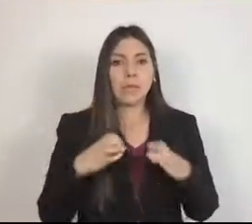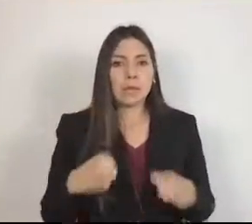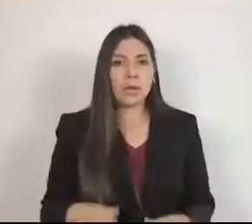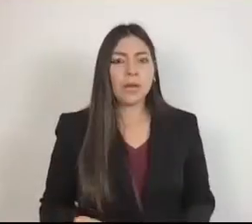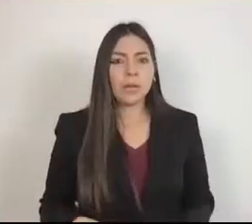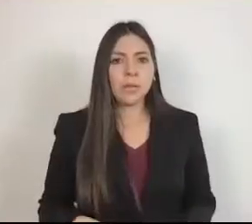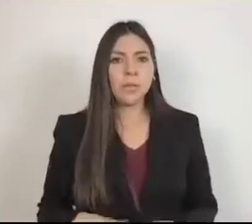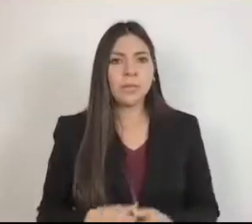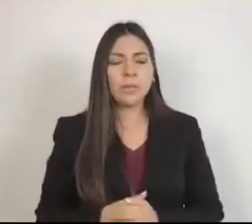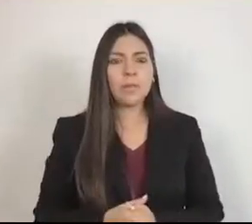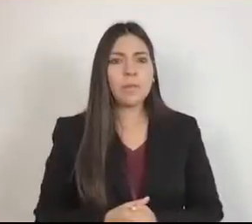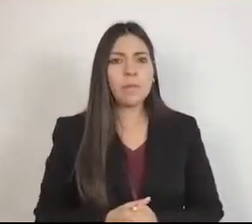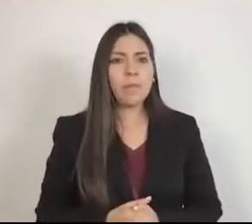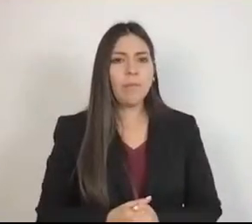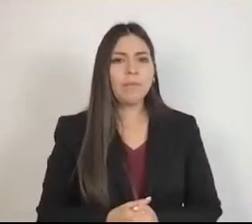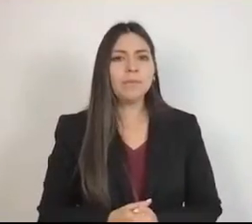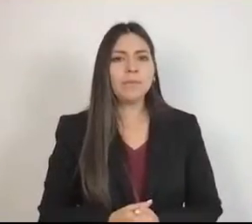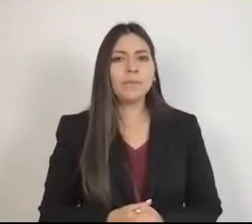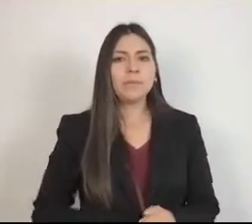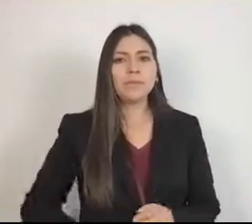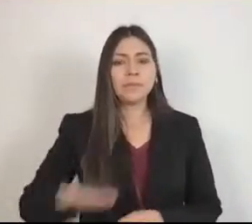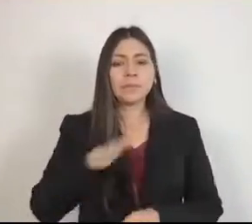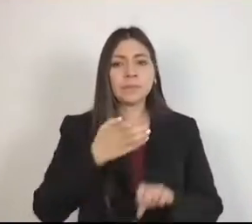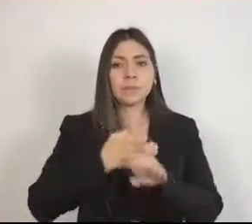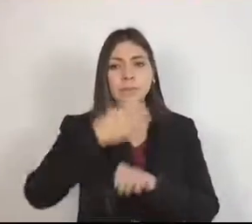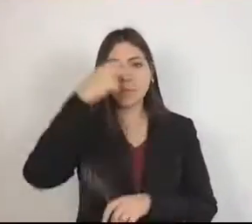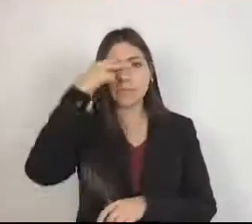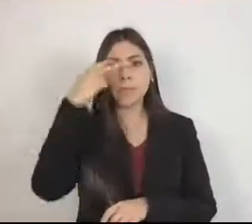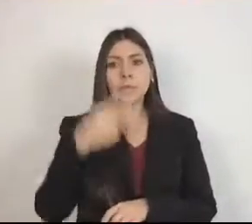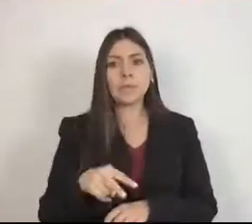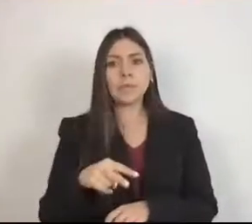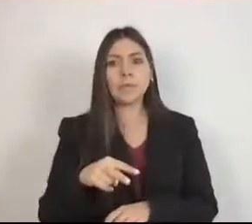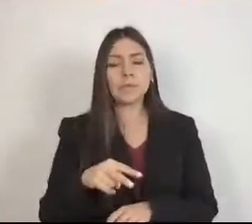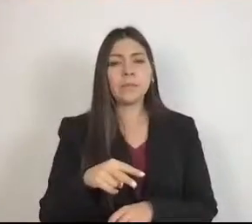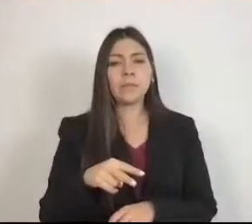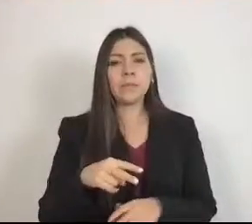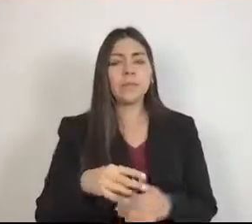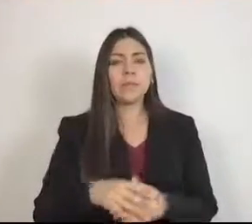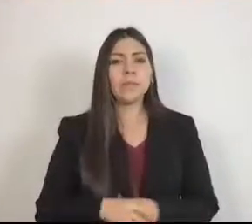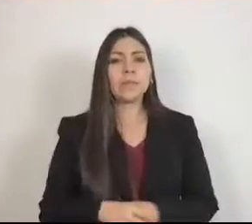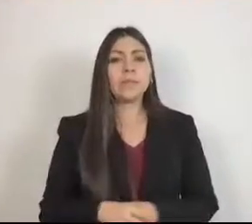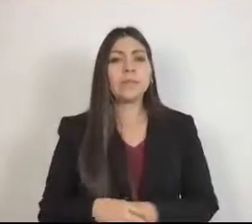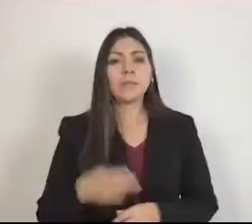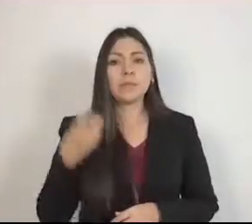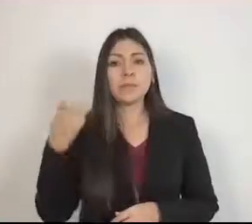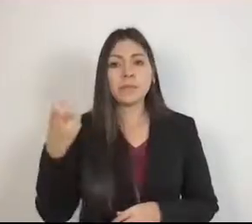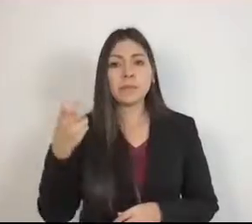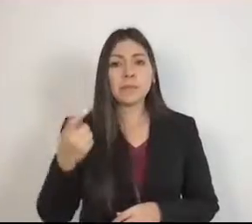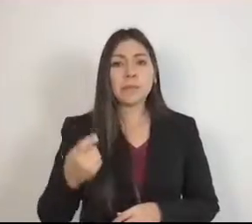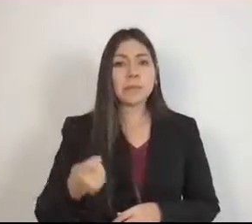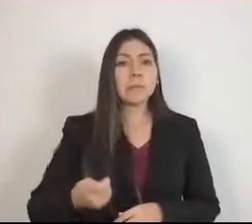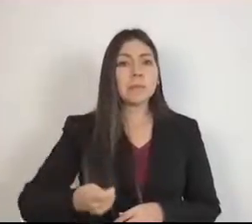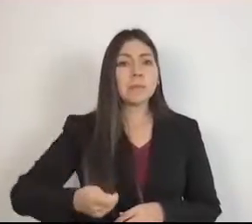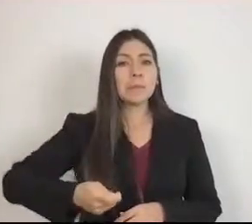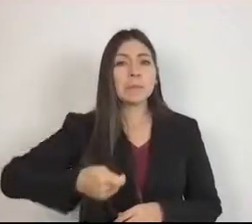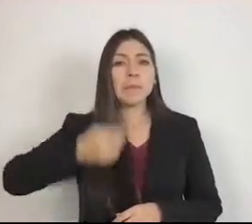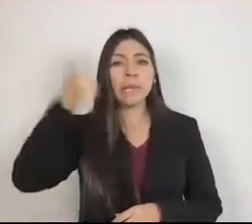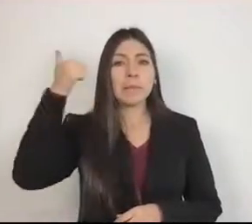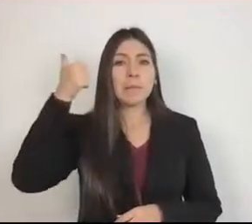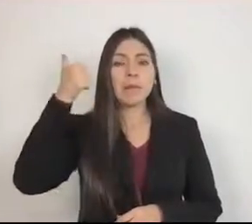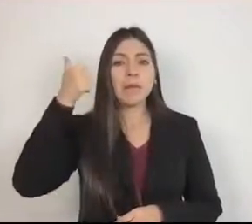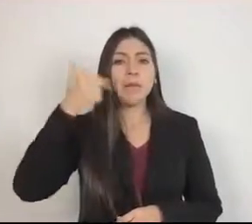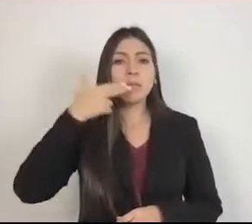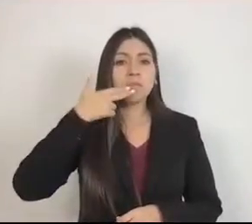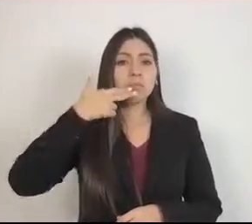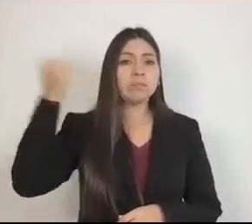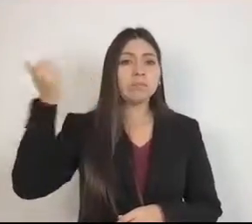El Estado de México es el primero en suicidios entre menores y de edad.